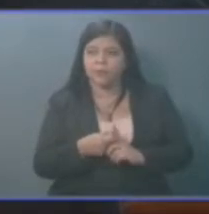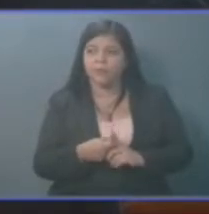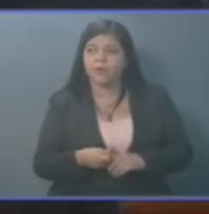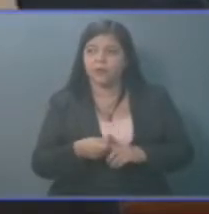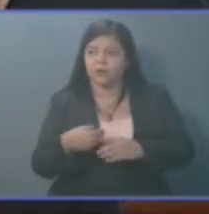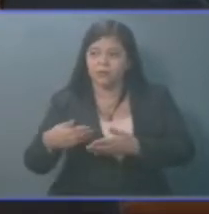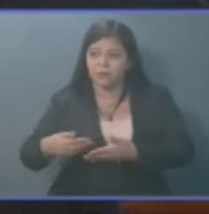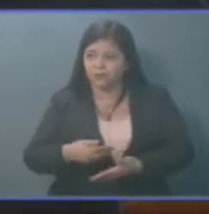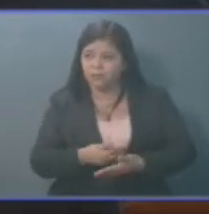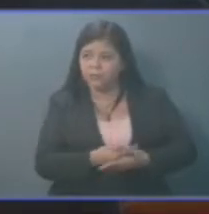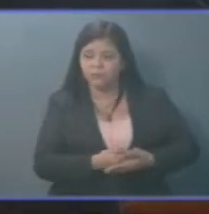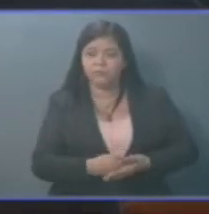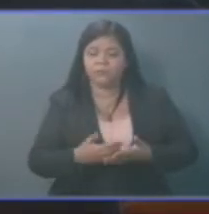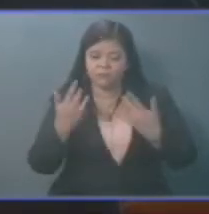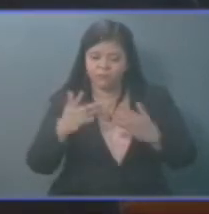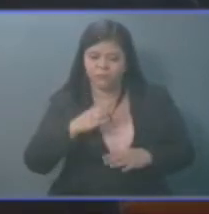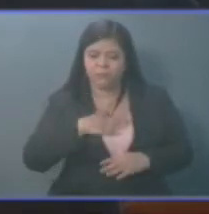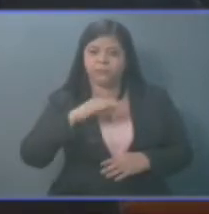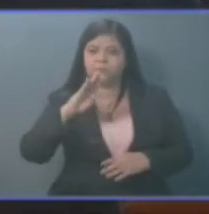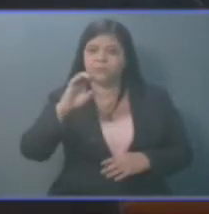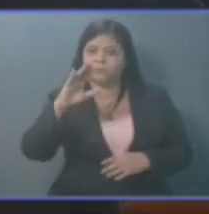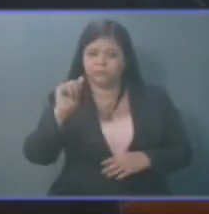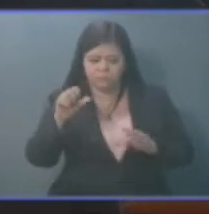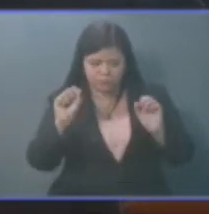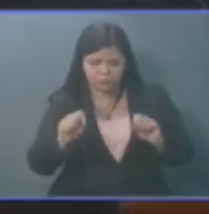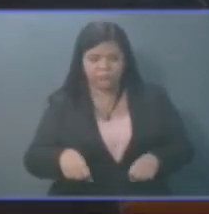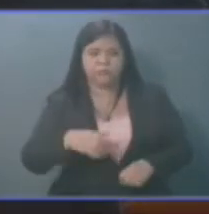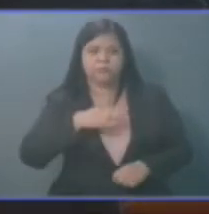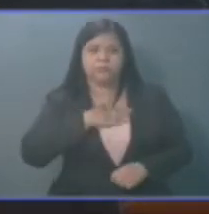que gozan de una beca también puedan tener